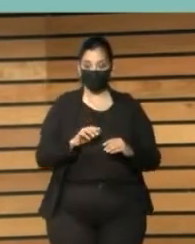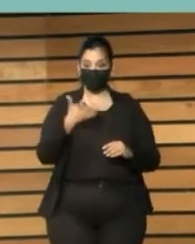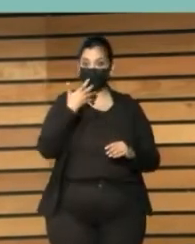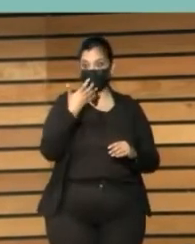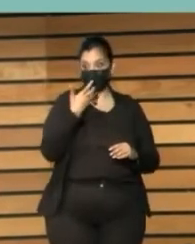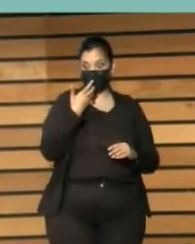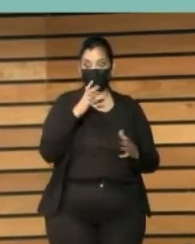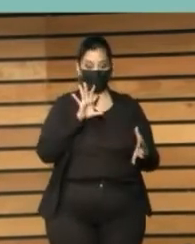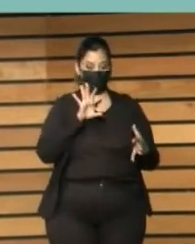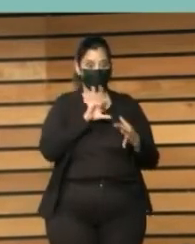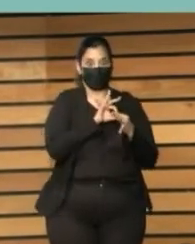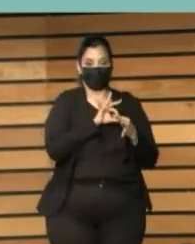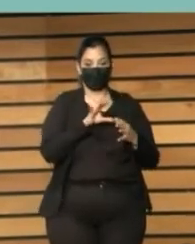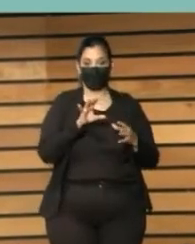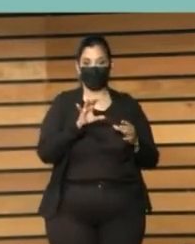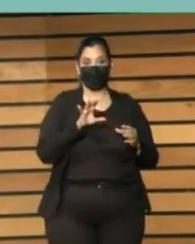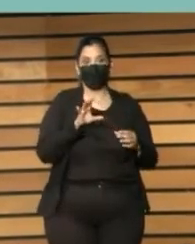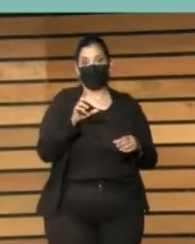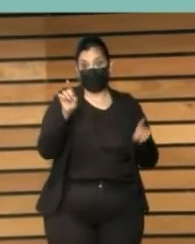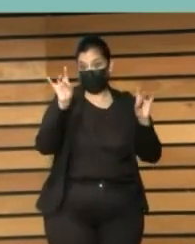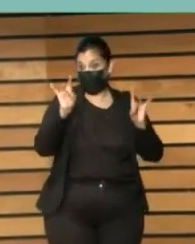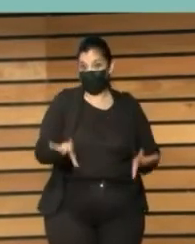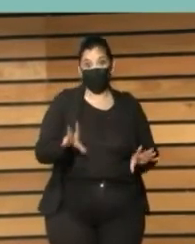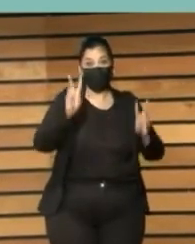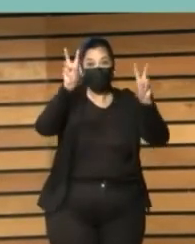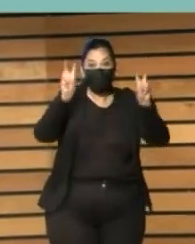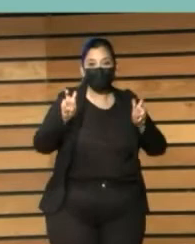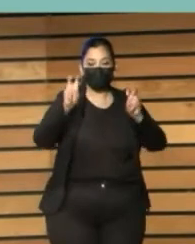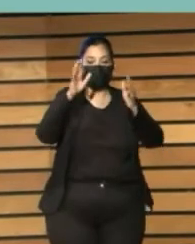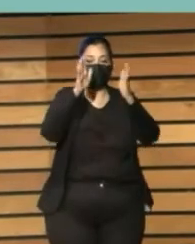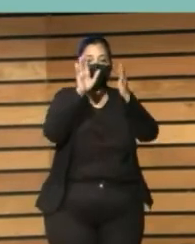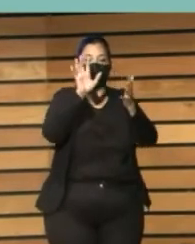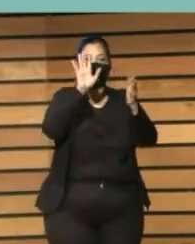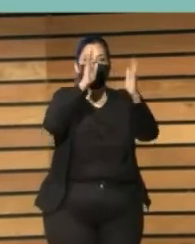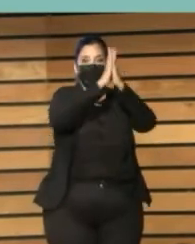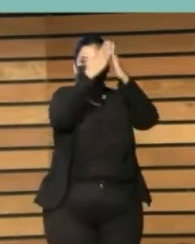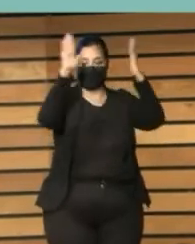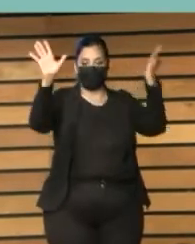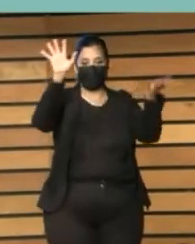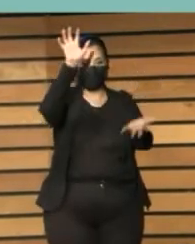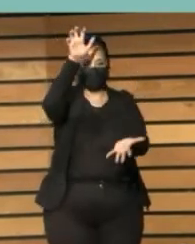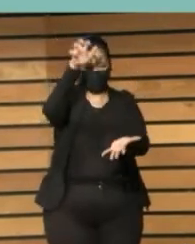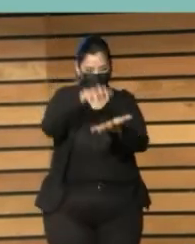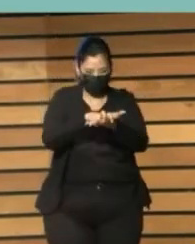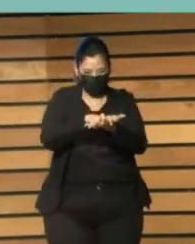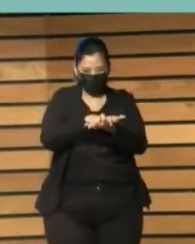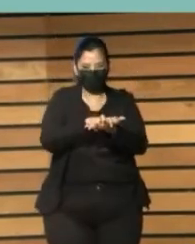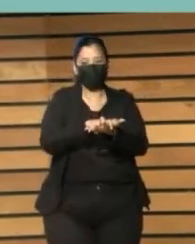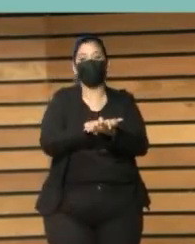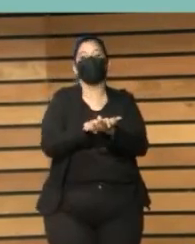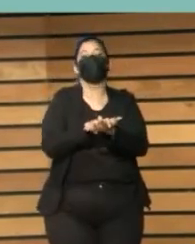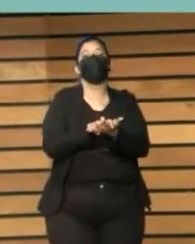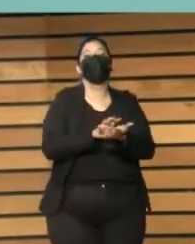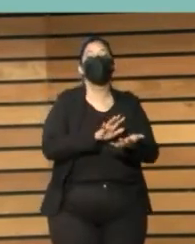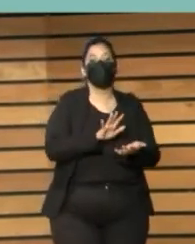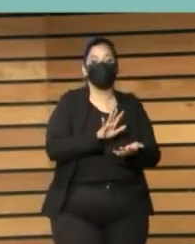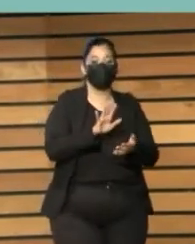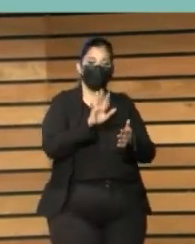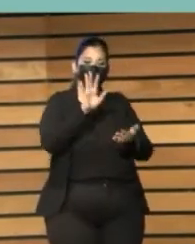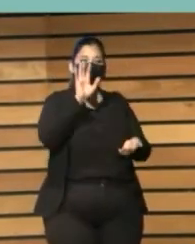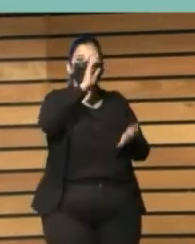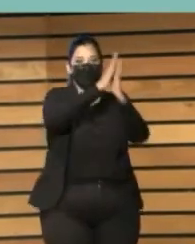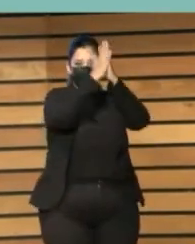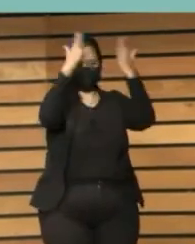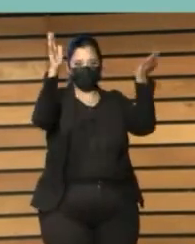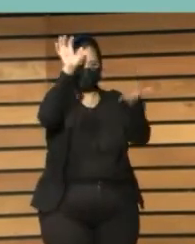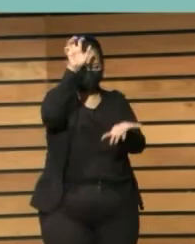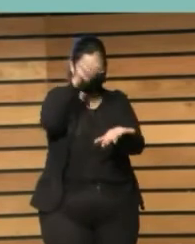alianzas estratégicas. Me quedan 13 segundos. Practica el pulping. Extiende